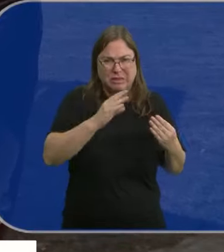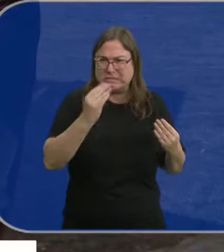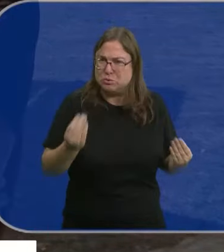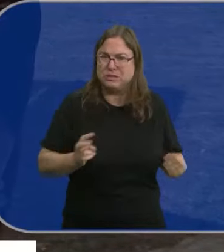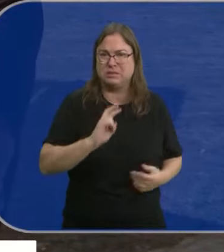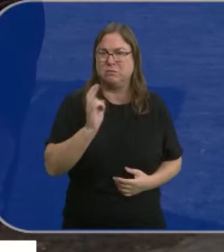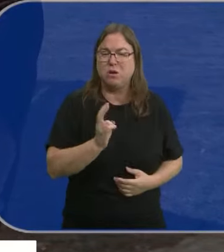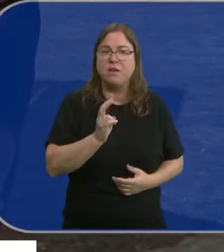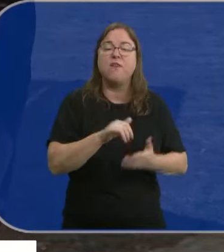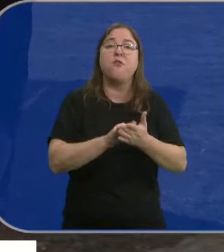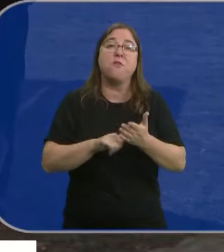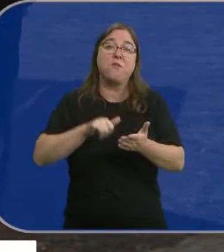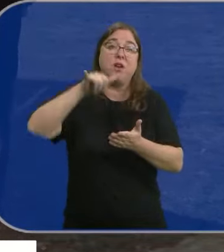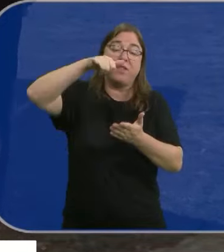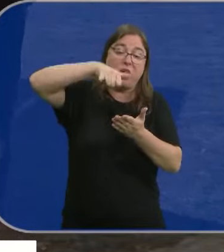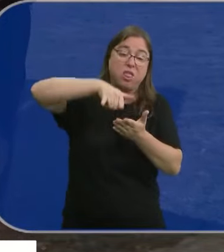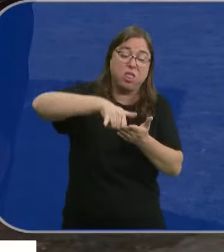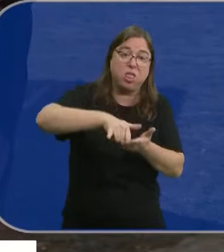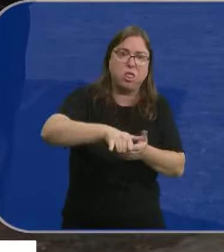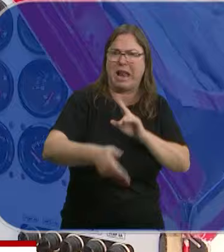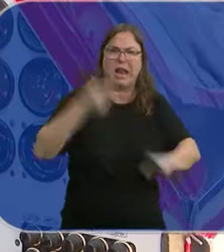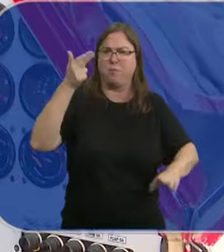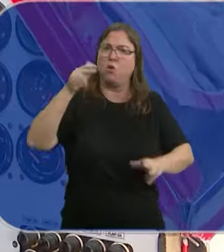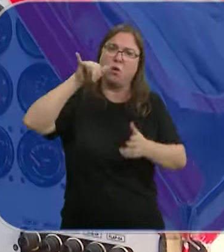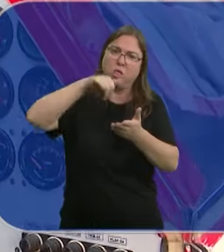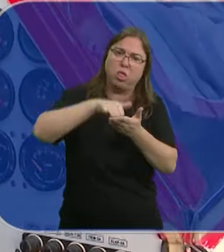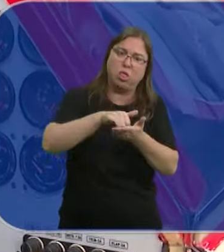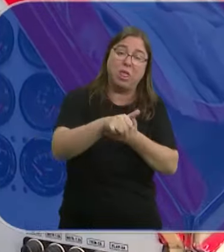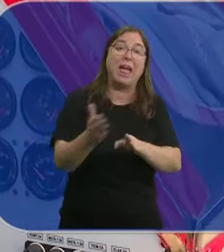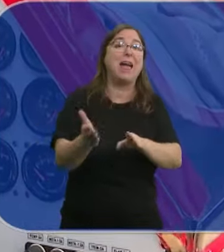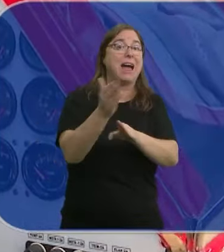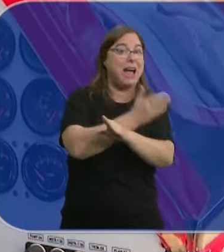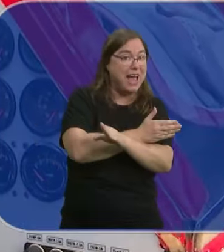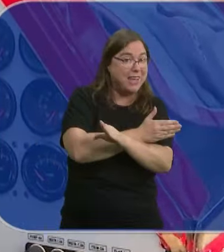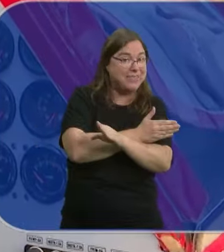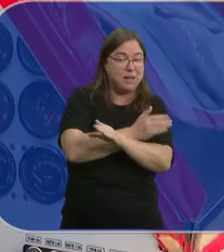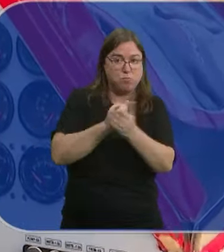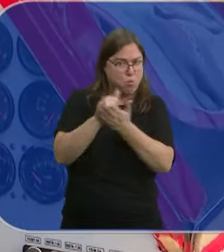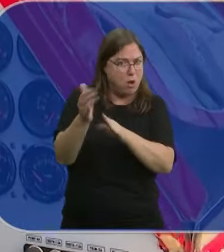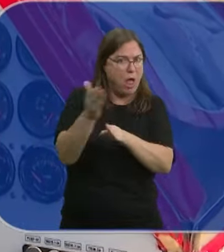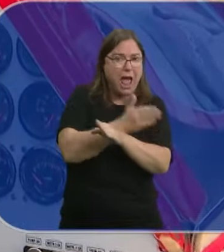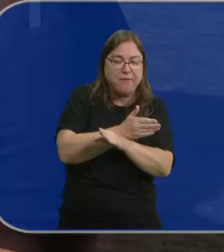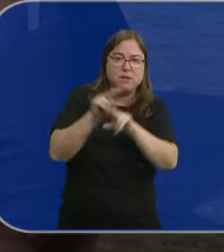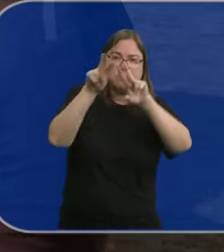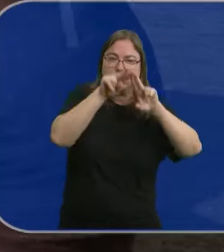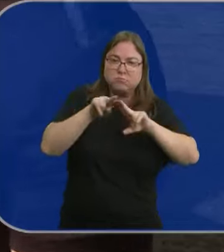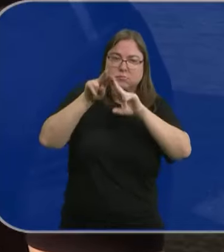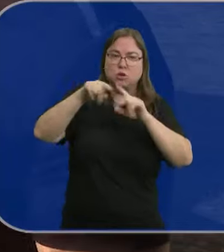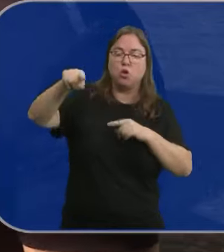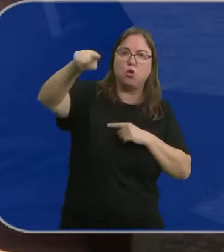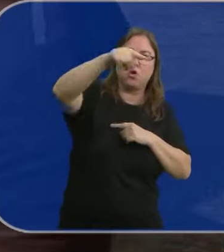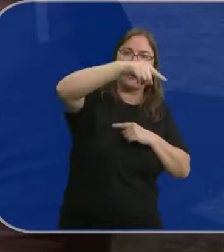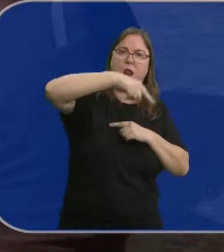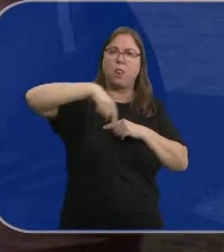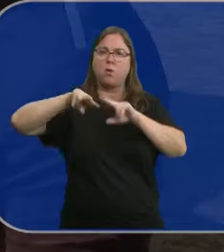seguridad. La velocidad de aterrizaje no es muy rápida. Antes de cada vuelo se revisan minuciosamente. Das una vuelta alrededor,